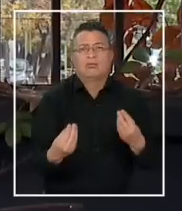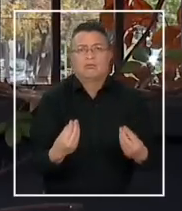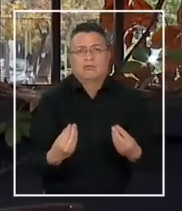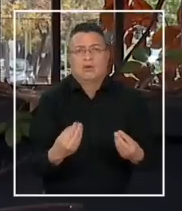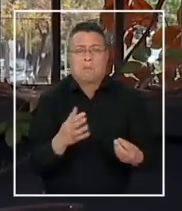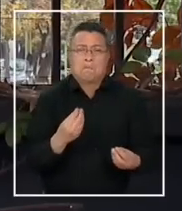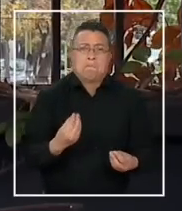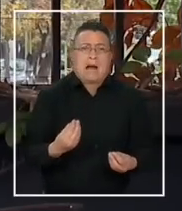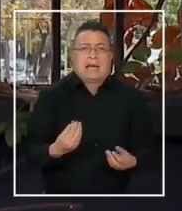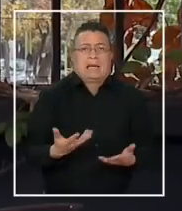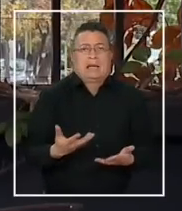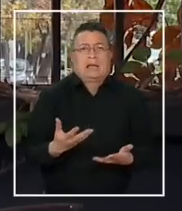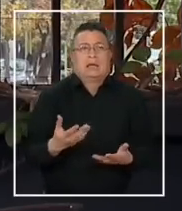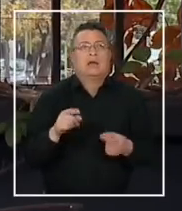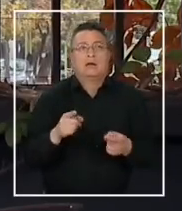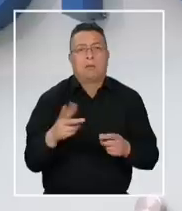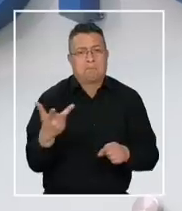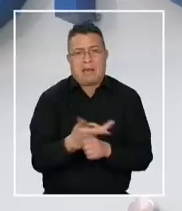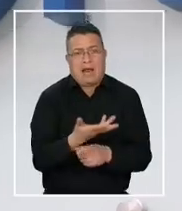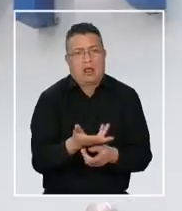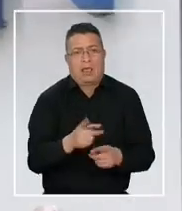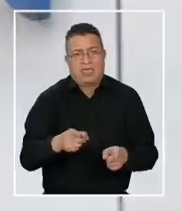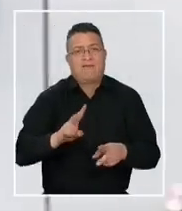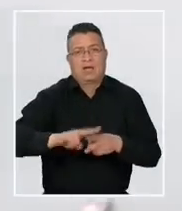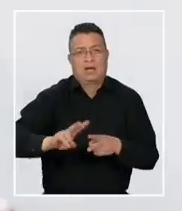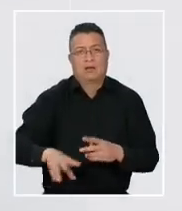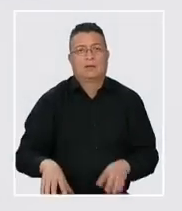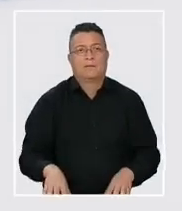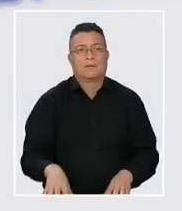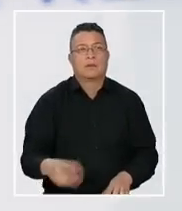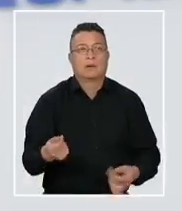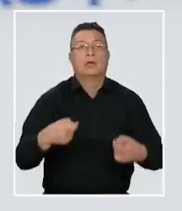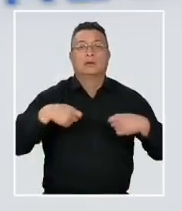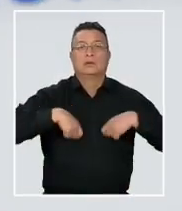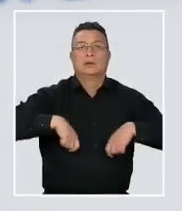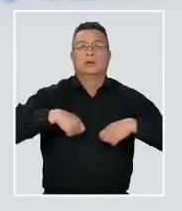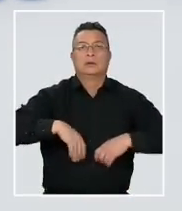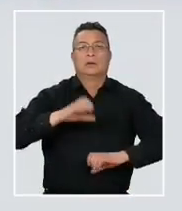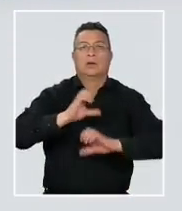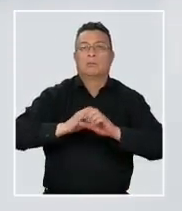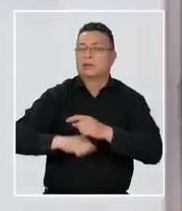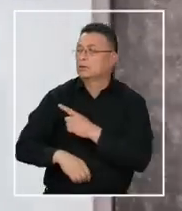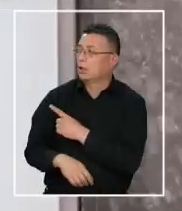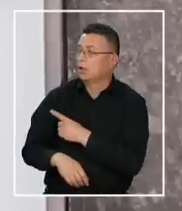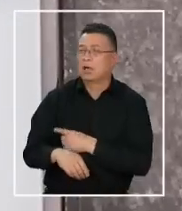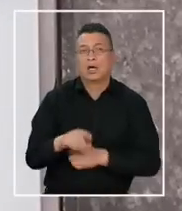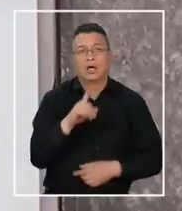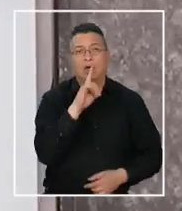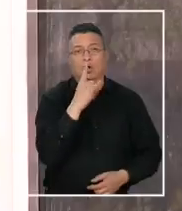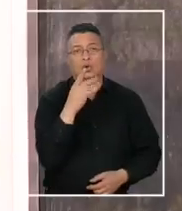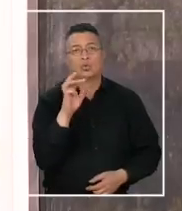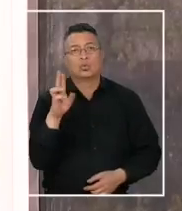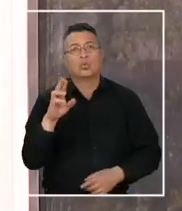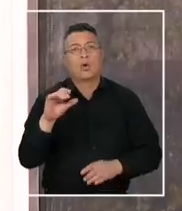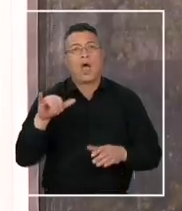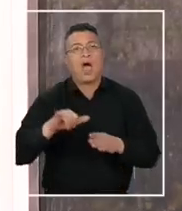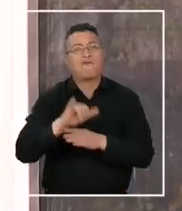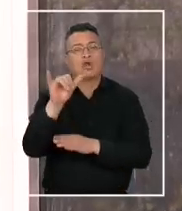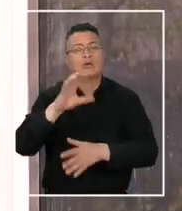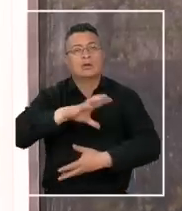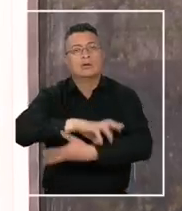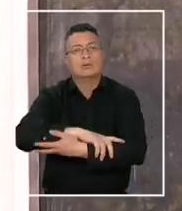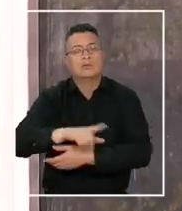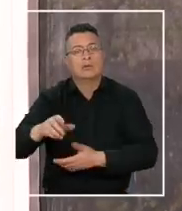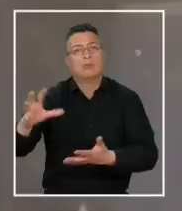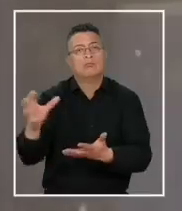tiene ningún sentido y algo que está mal hecho, hay que corregirlo. ¿Cuánto ha ganado la agencia Turavión tras adjudicarse el convenio marco? Según